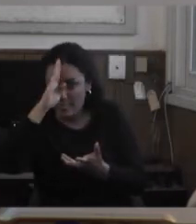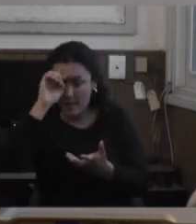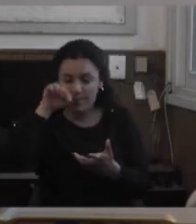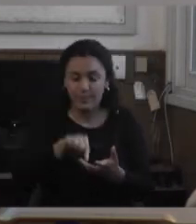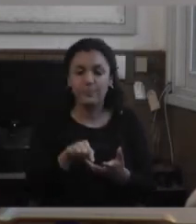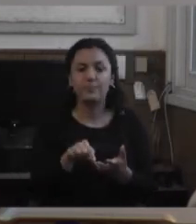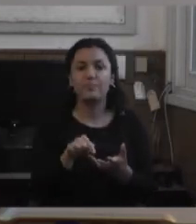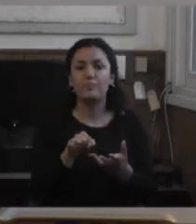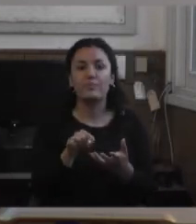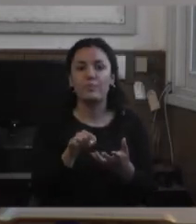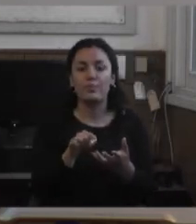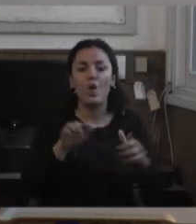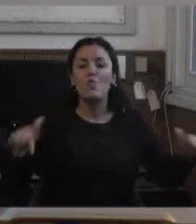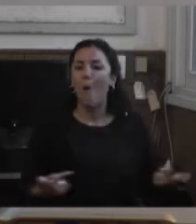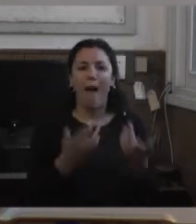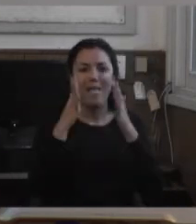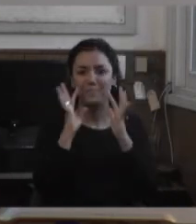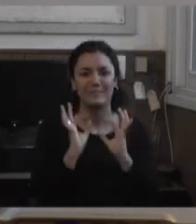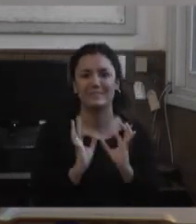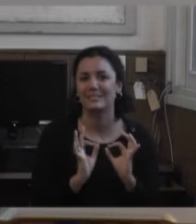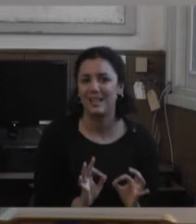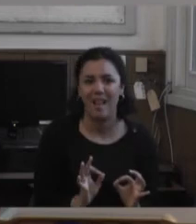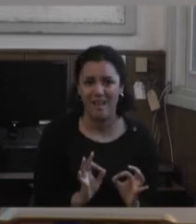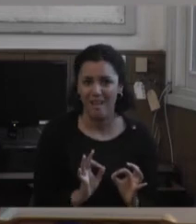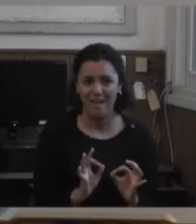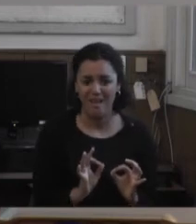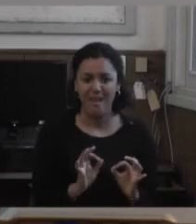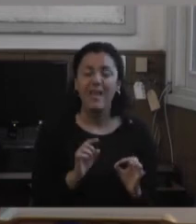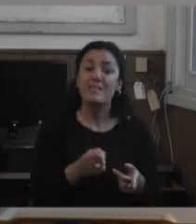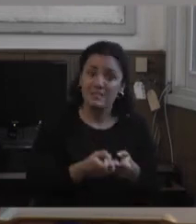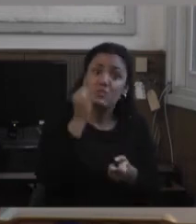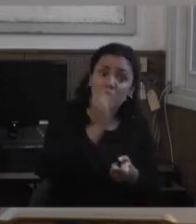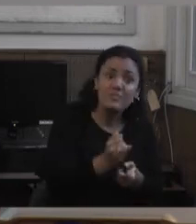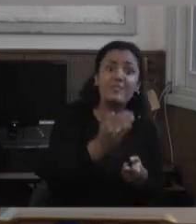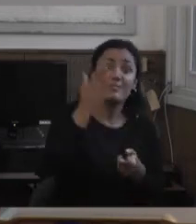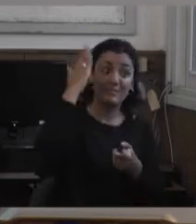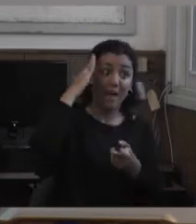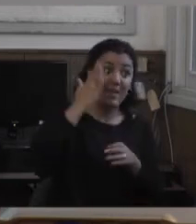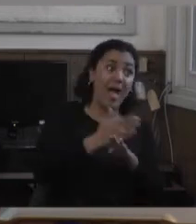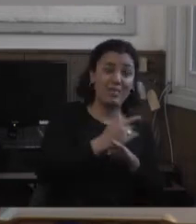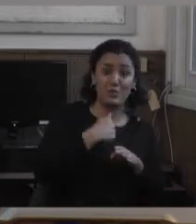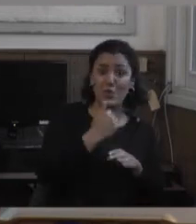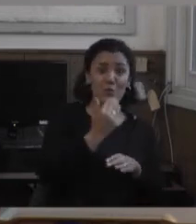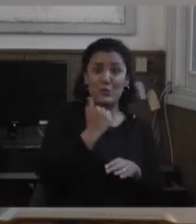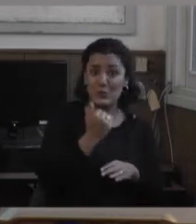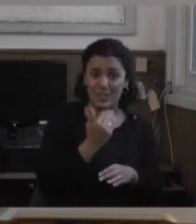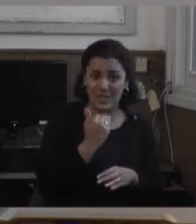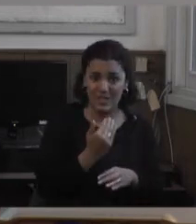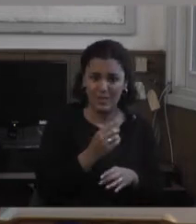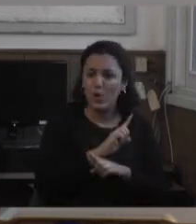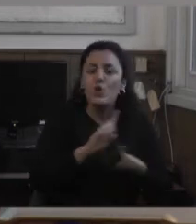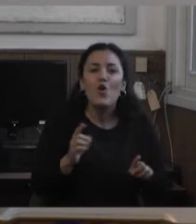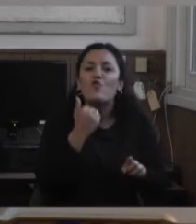especialidad del saber que uno no sabe pero no ya desde el diagnóstico digo uno no tiene que saber del